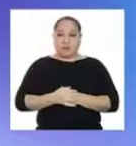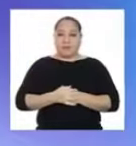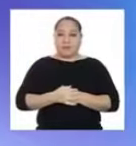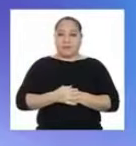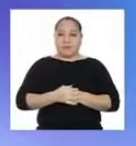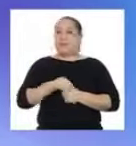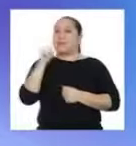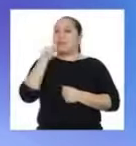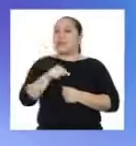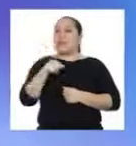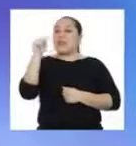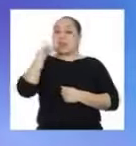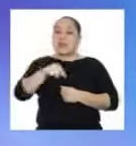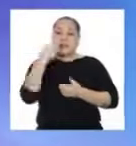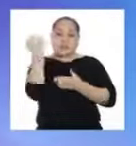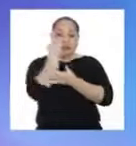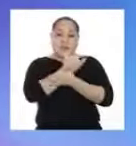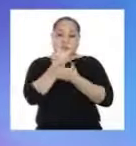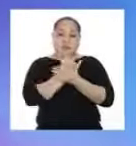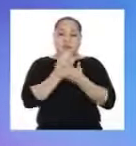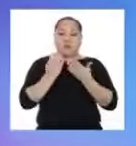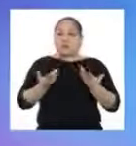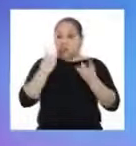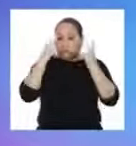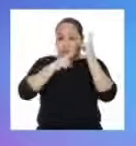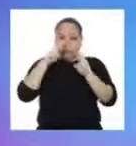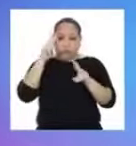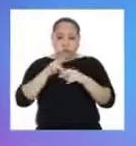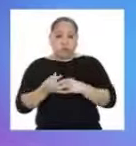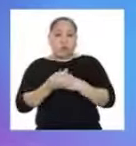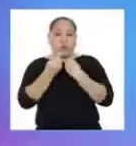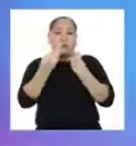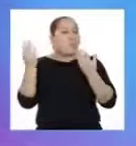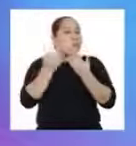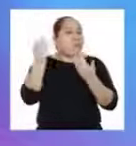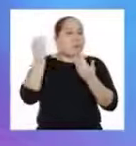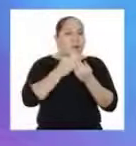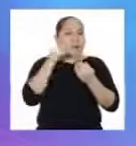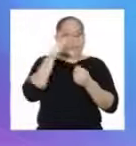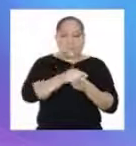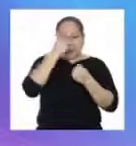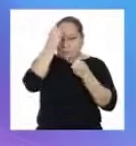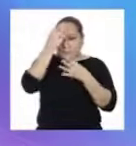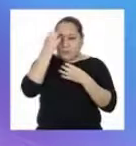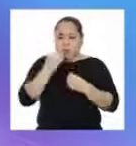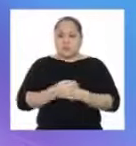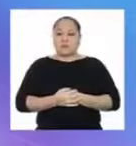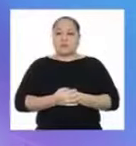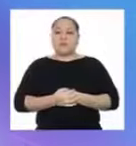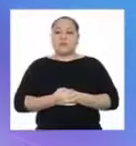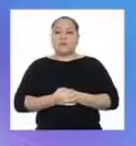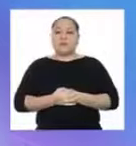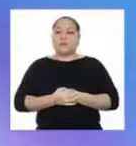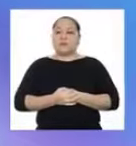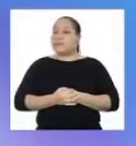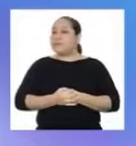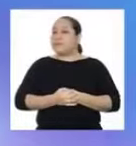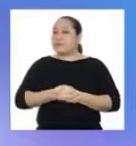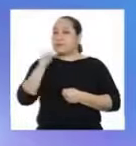conjunto de datos. Y mediante esta gráfica, podemos observar con mucha facilidad esta información.